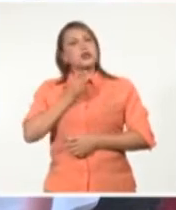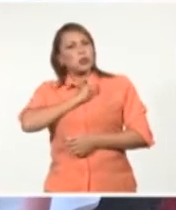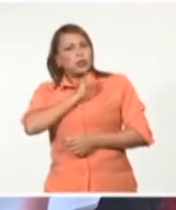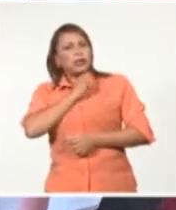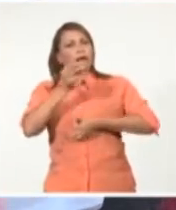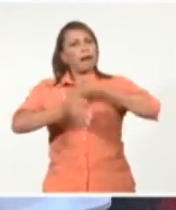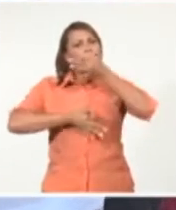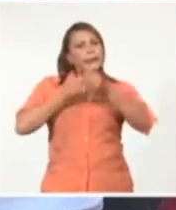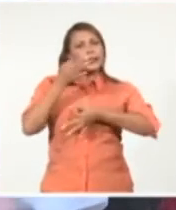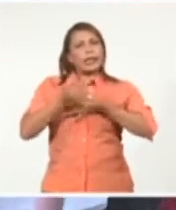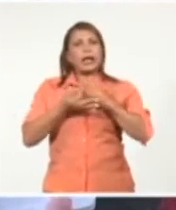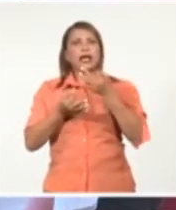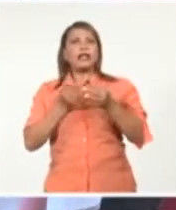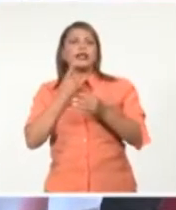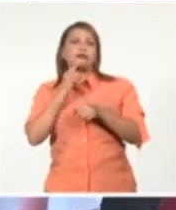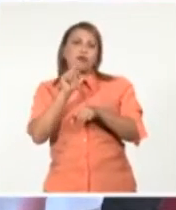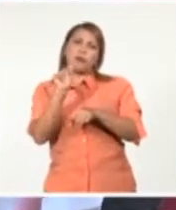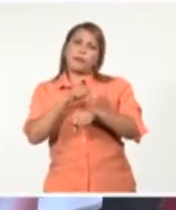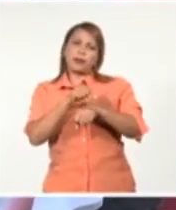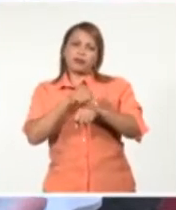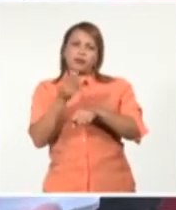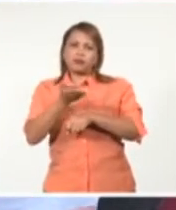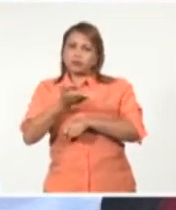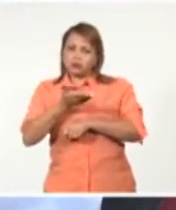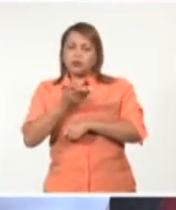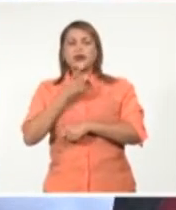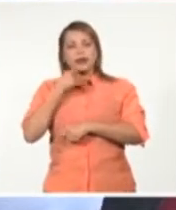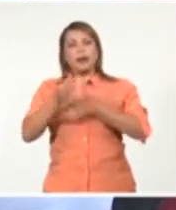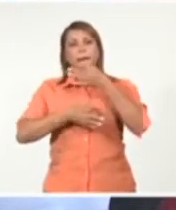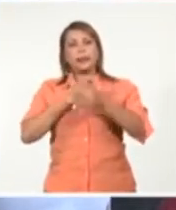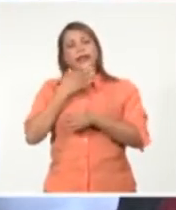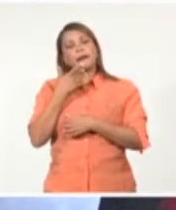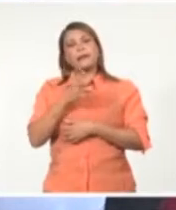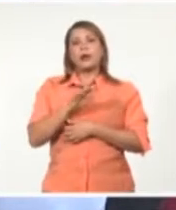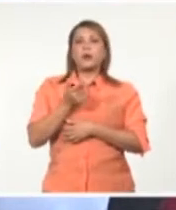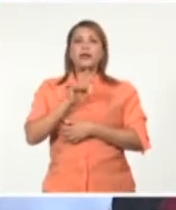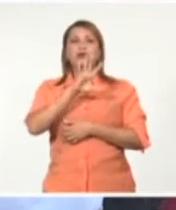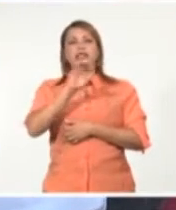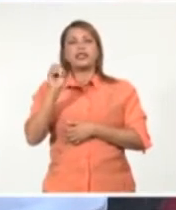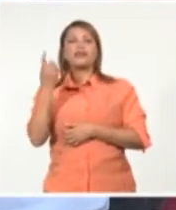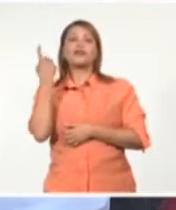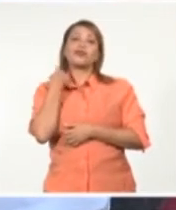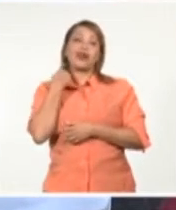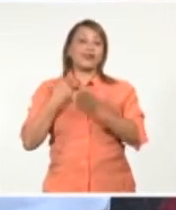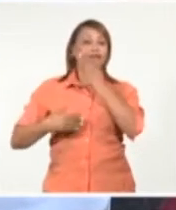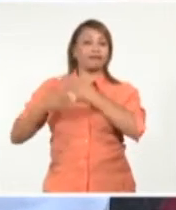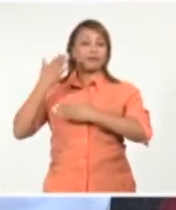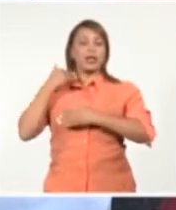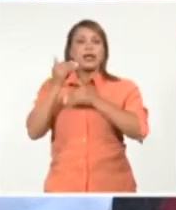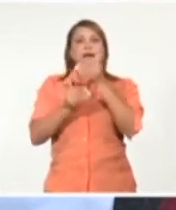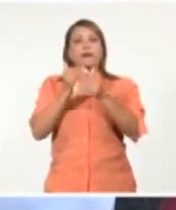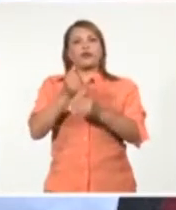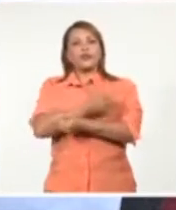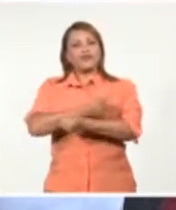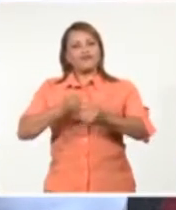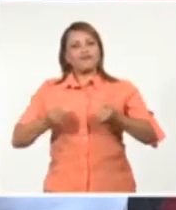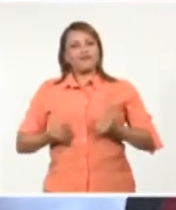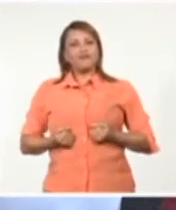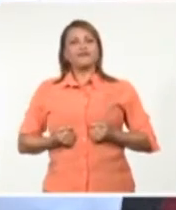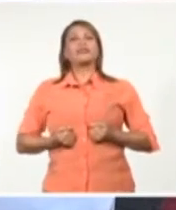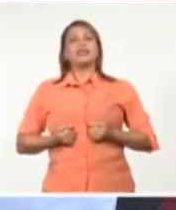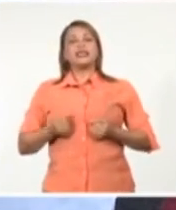en unos minutos, más o menos 500 años, el proceso de resistencia y